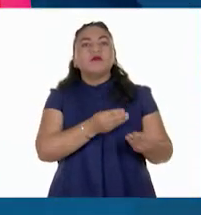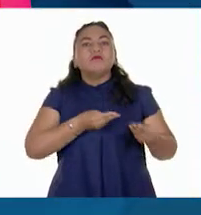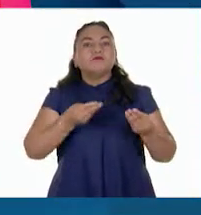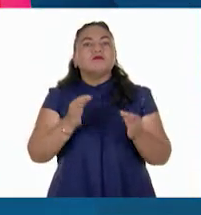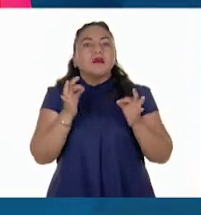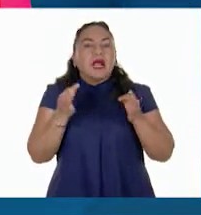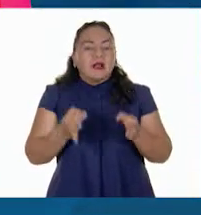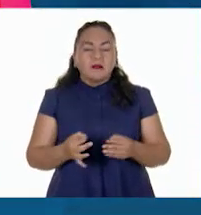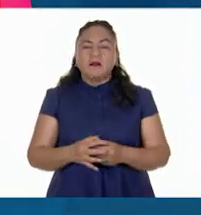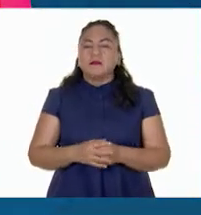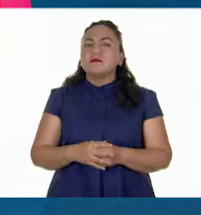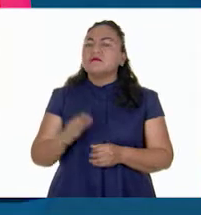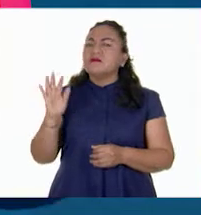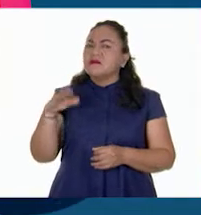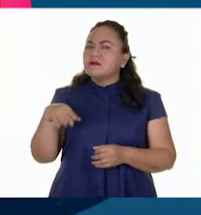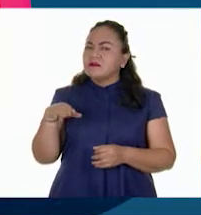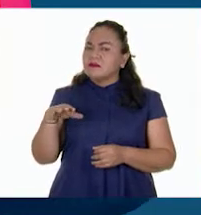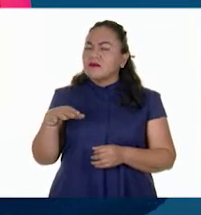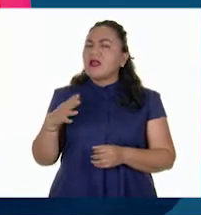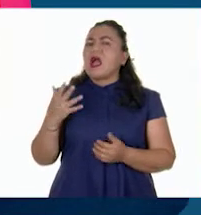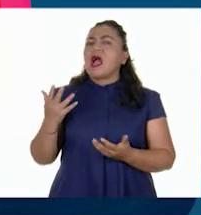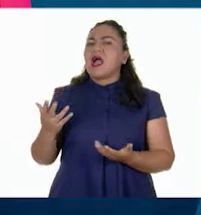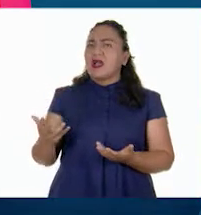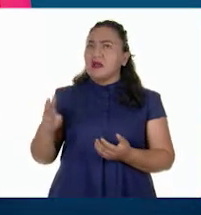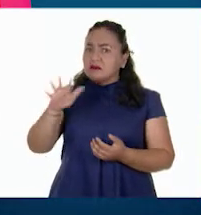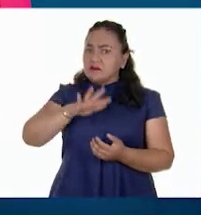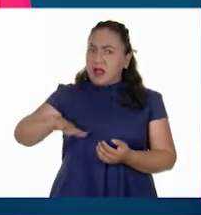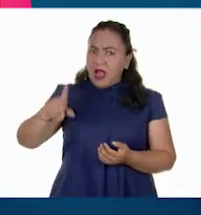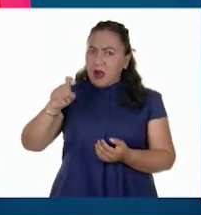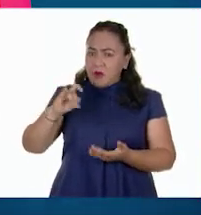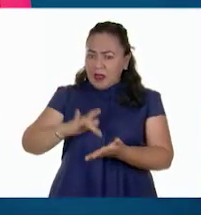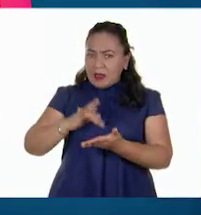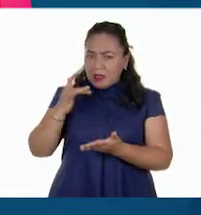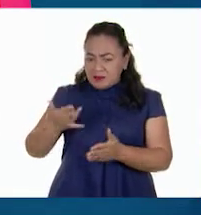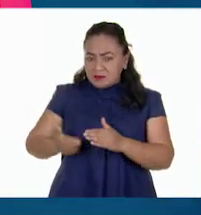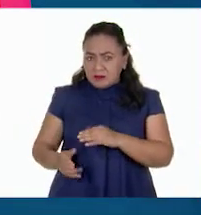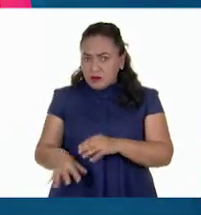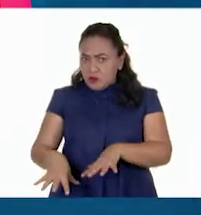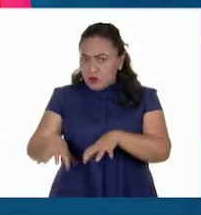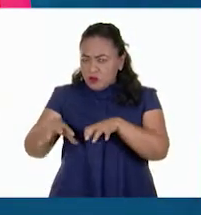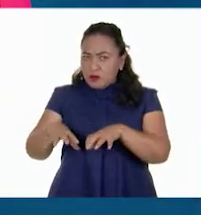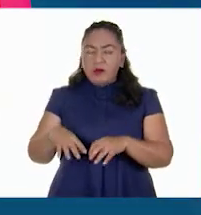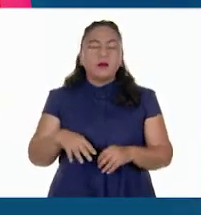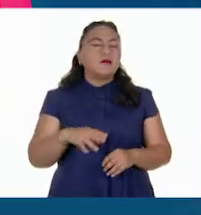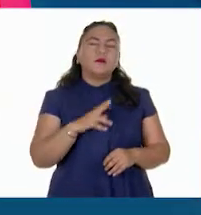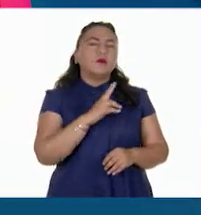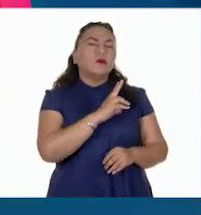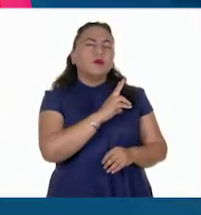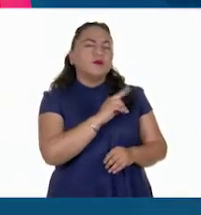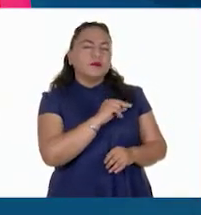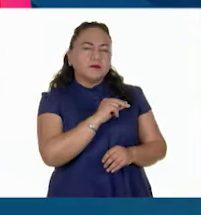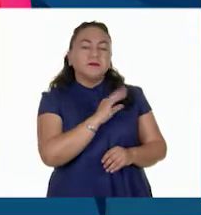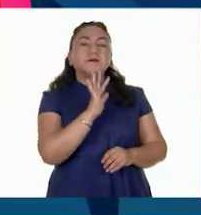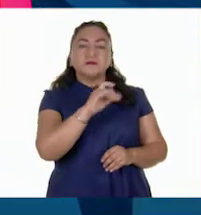Entonces, ¿los cultivos tienen el agua que necesitan por medio de esos dos ríos? No del todo. También de la